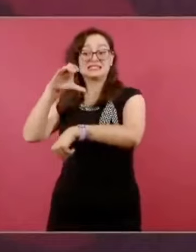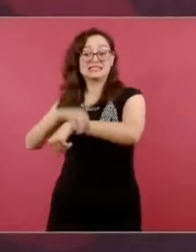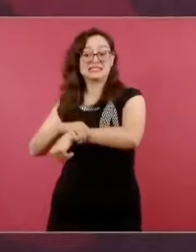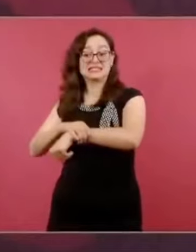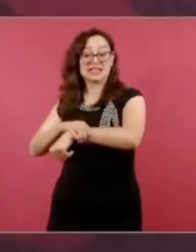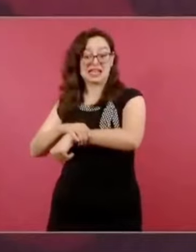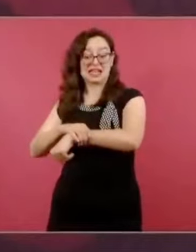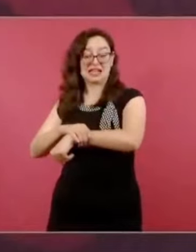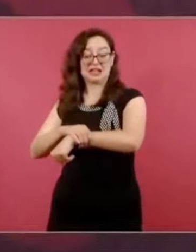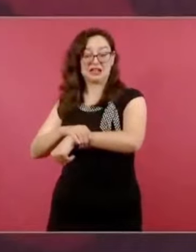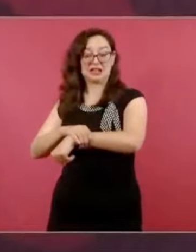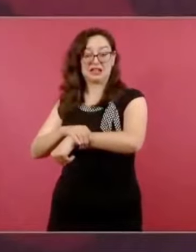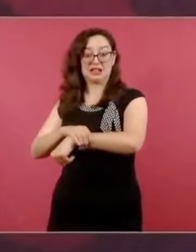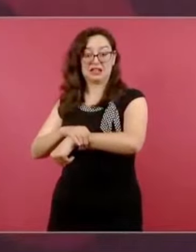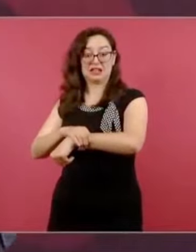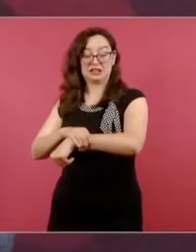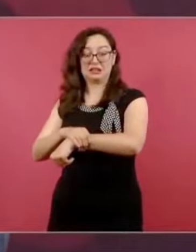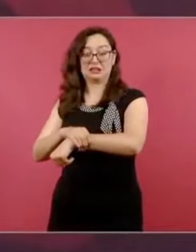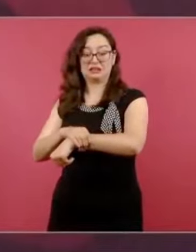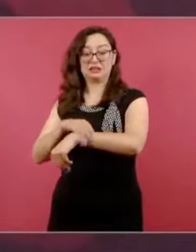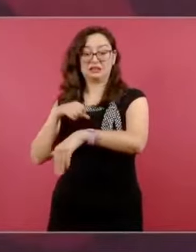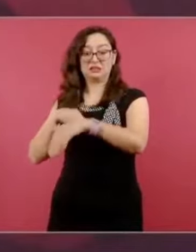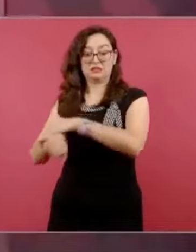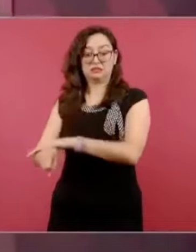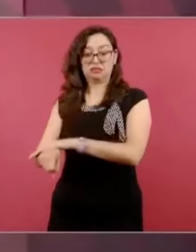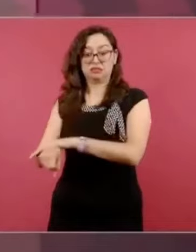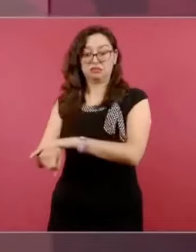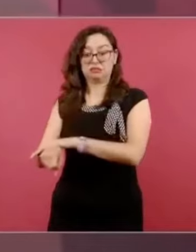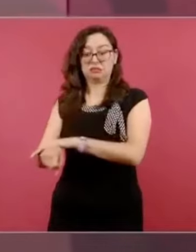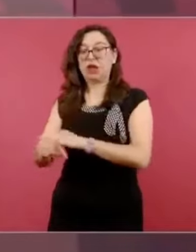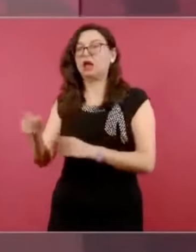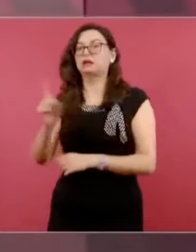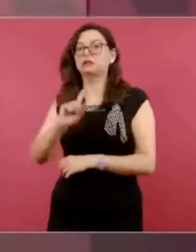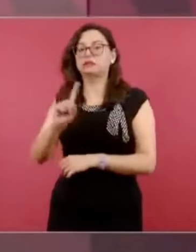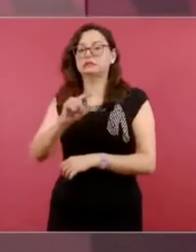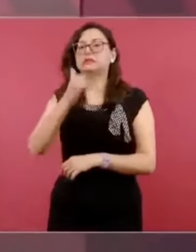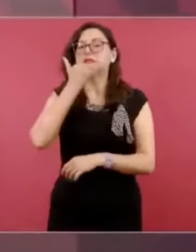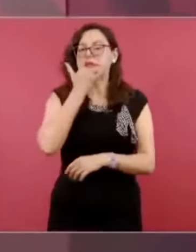prisión preventiva oficiosa.